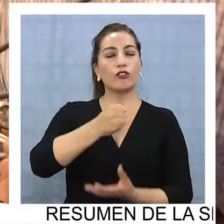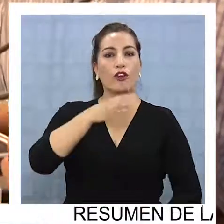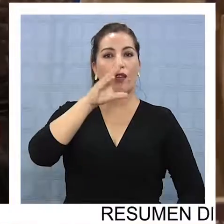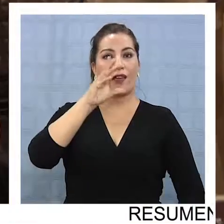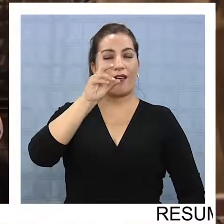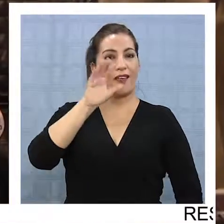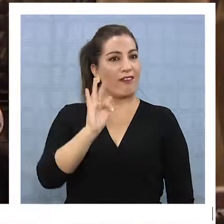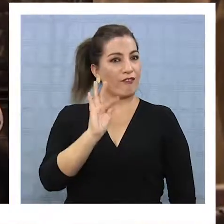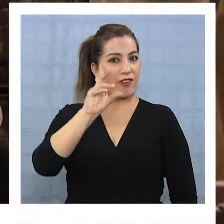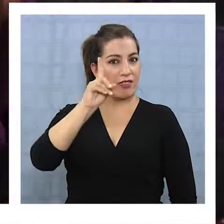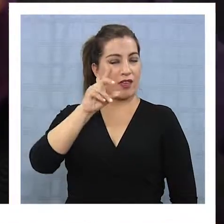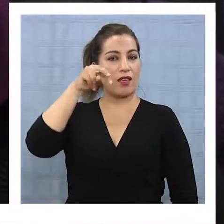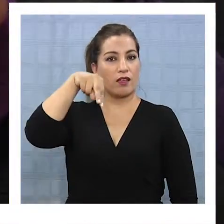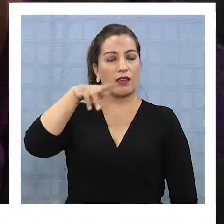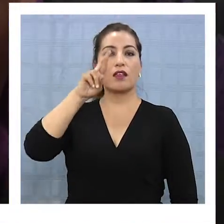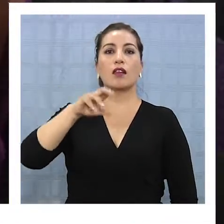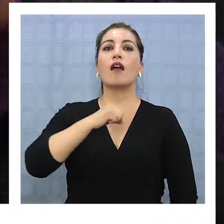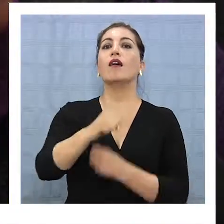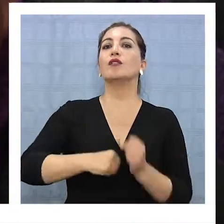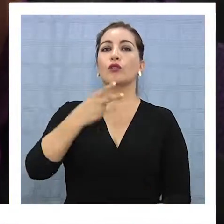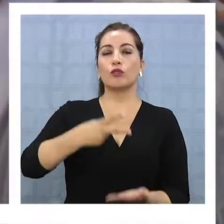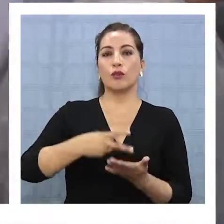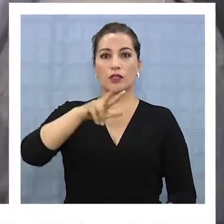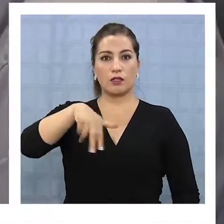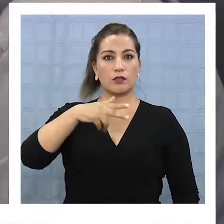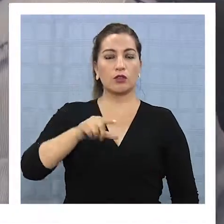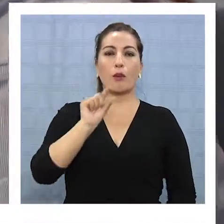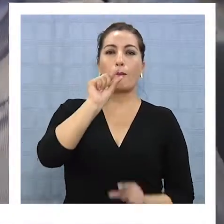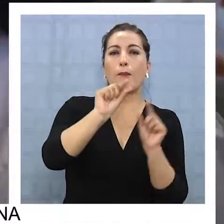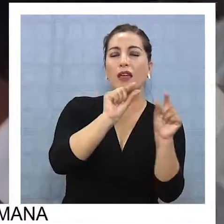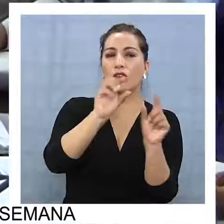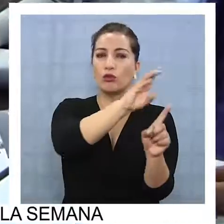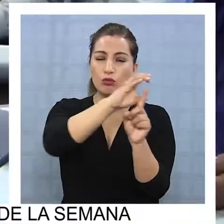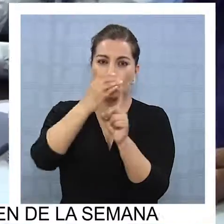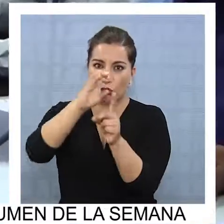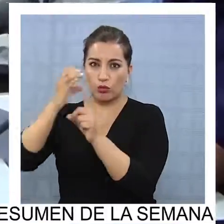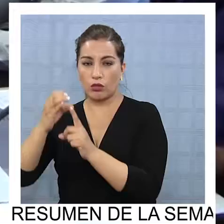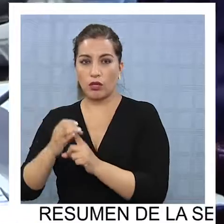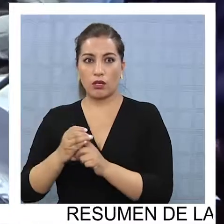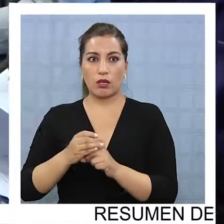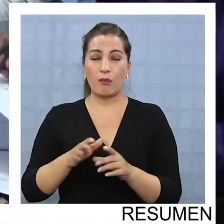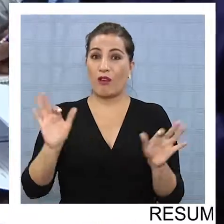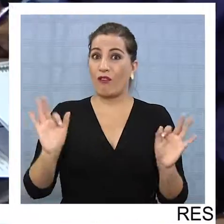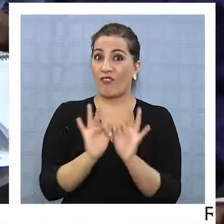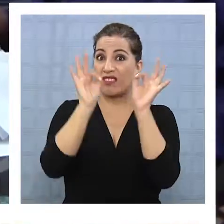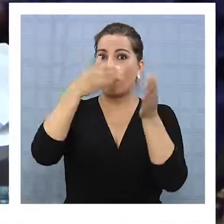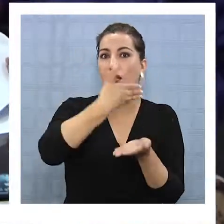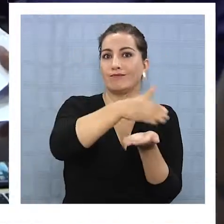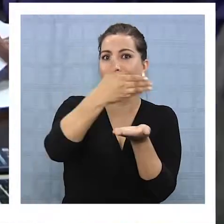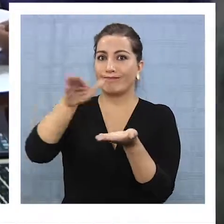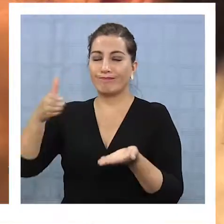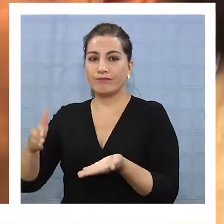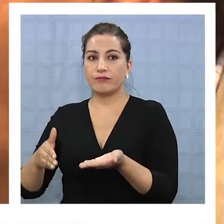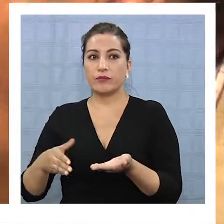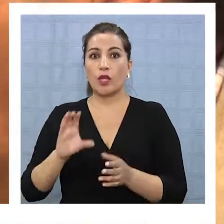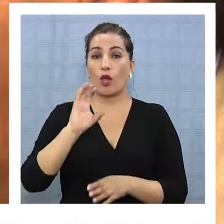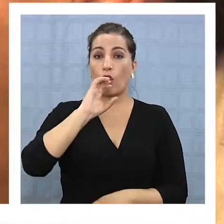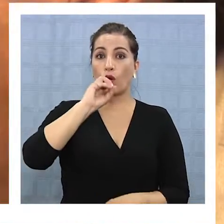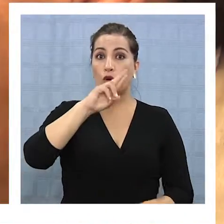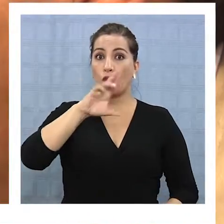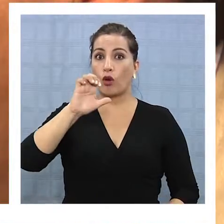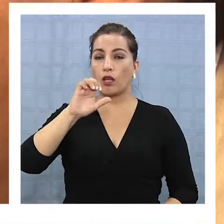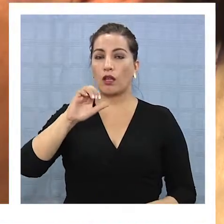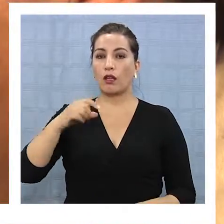2018 para financiar pequeños eventos culturales, desechando los festivales. Entre los Cores, las